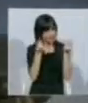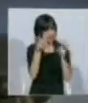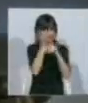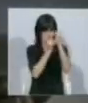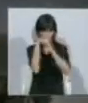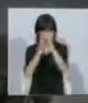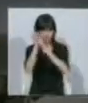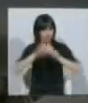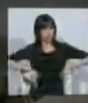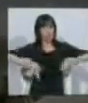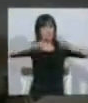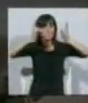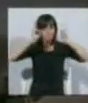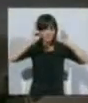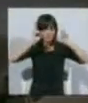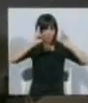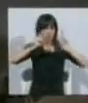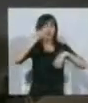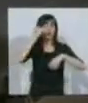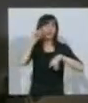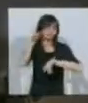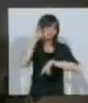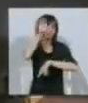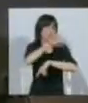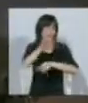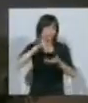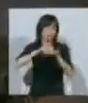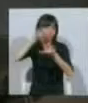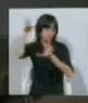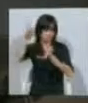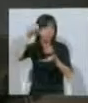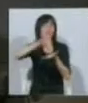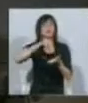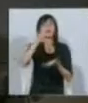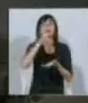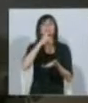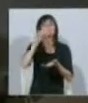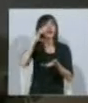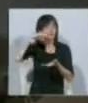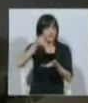para hacer este edificio que estamos viendo en Salta, Atacama, un lugar bellísimo.